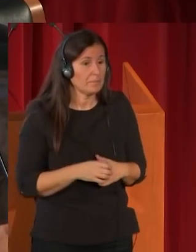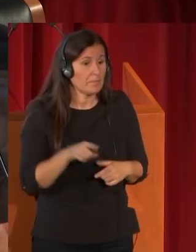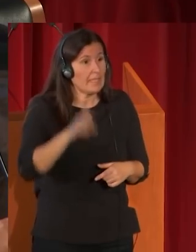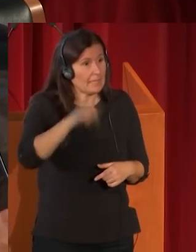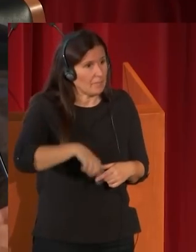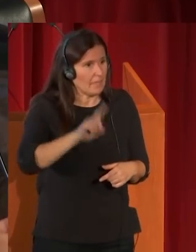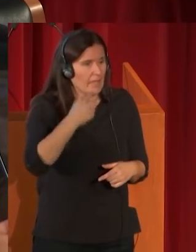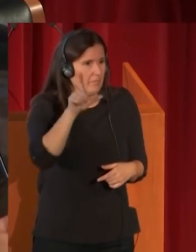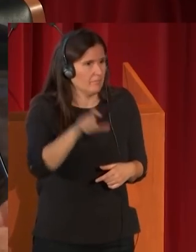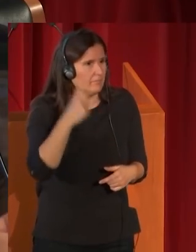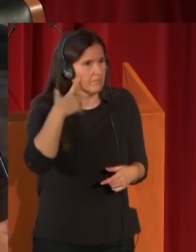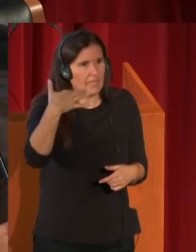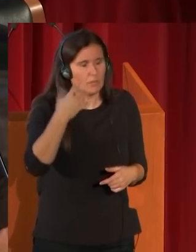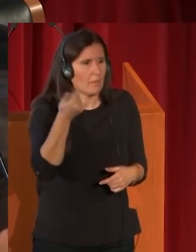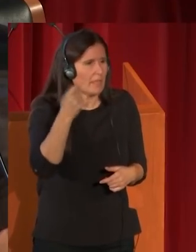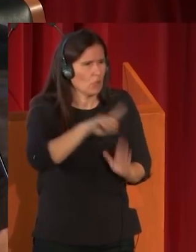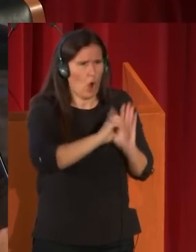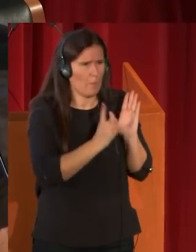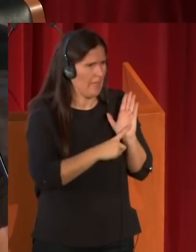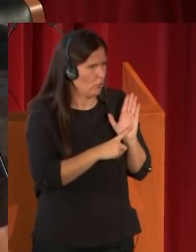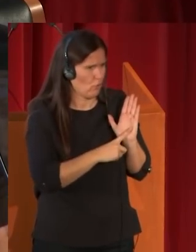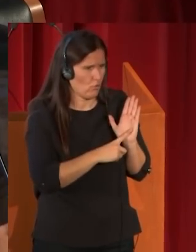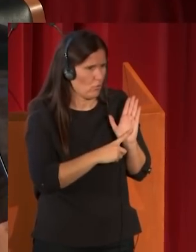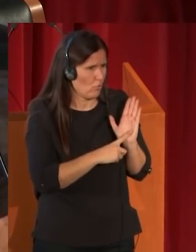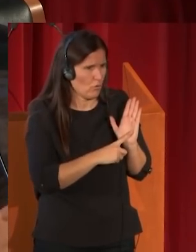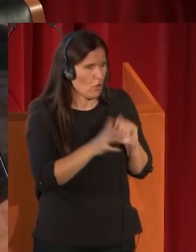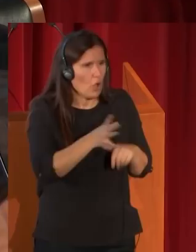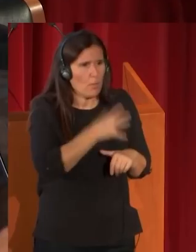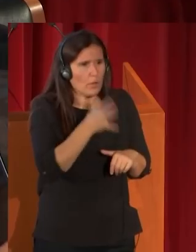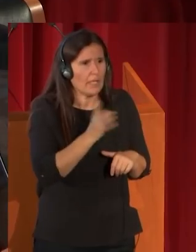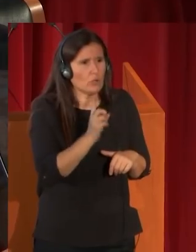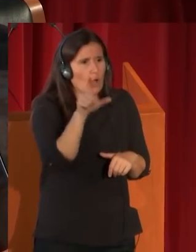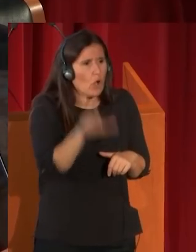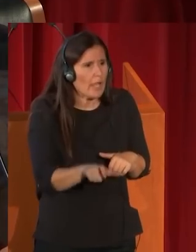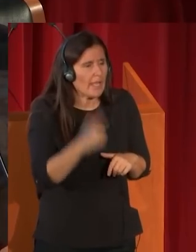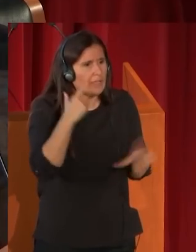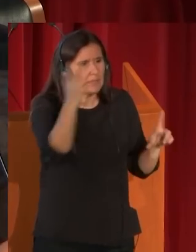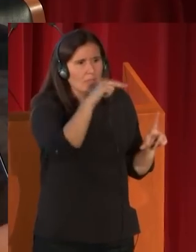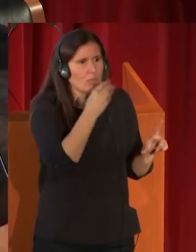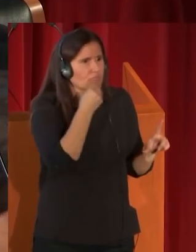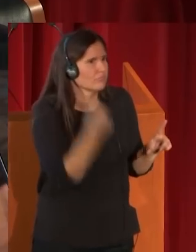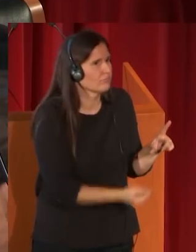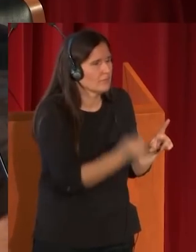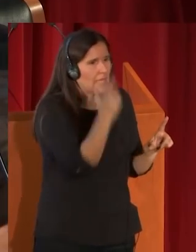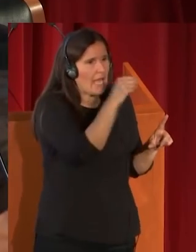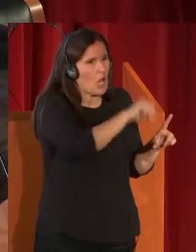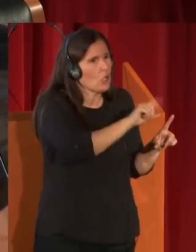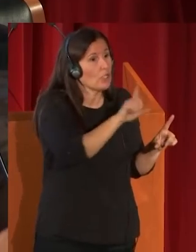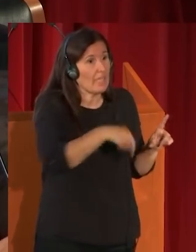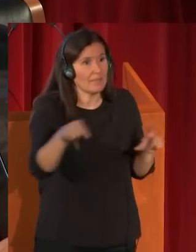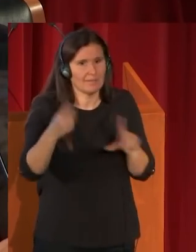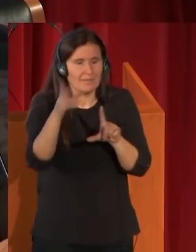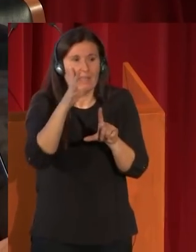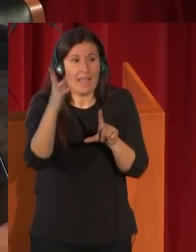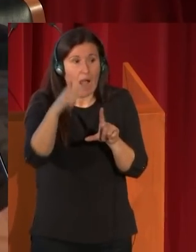el maestro más completo, el artista más completo, porque no solo es un extraordinario pintor al óleo, sino que es un renovador de la